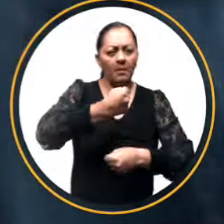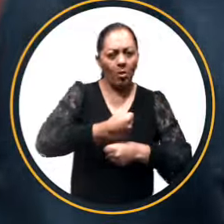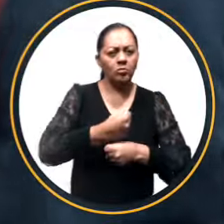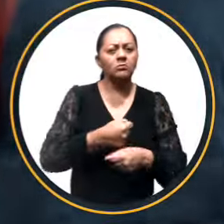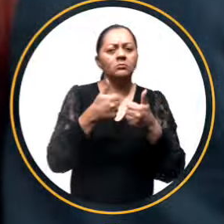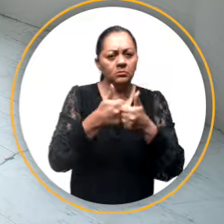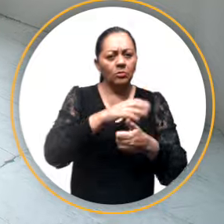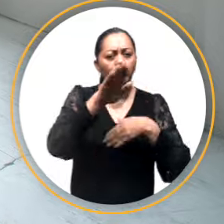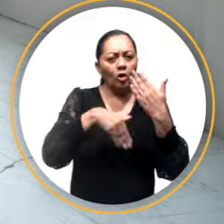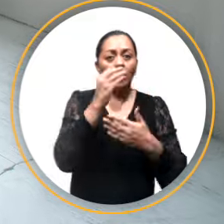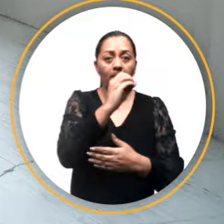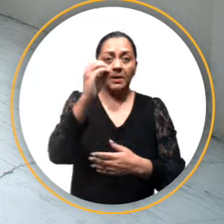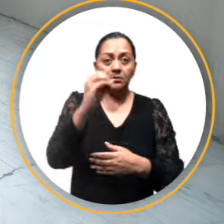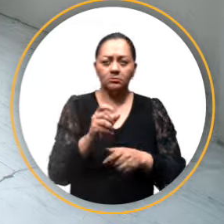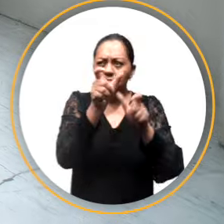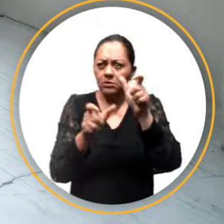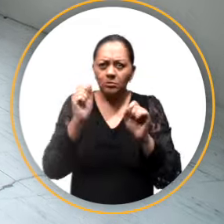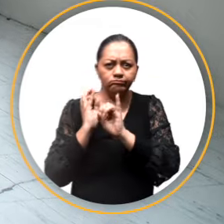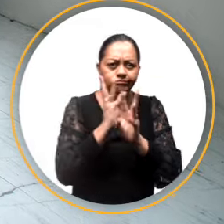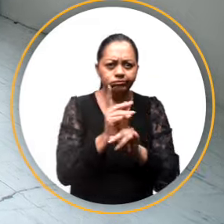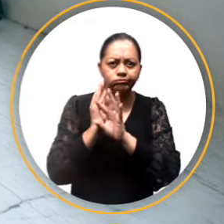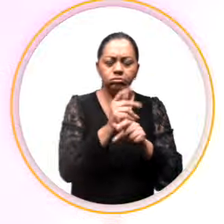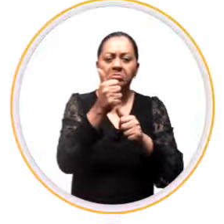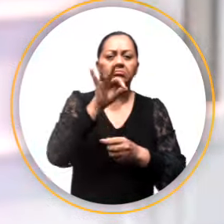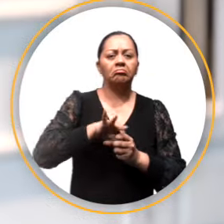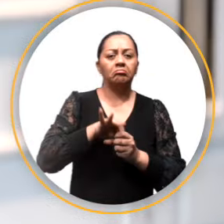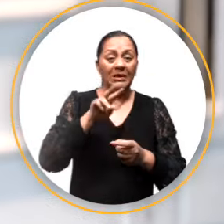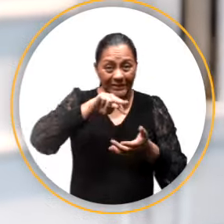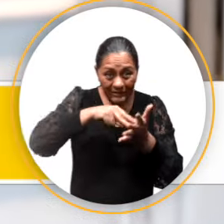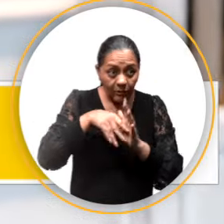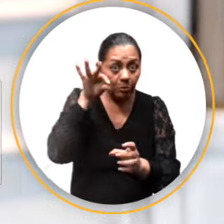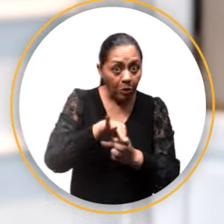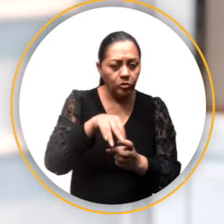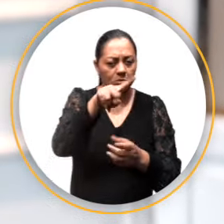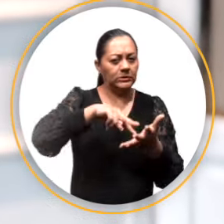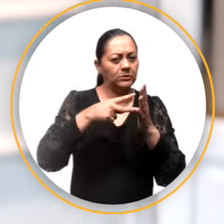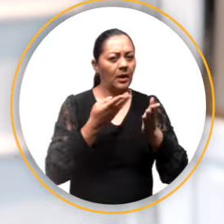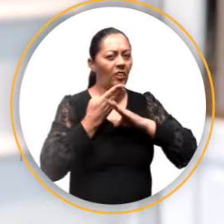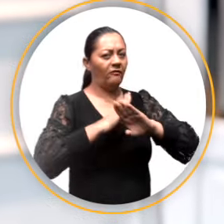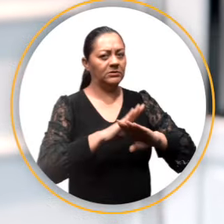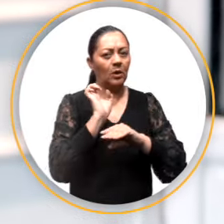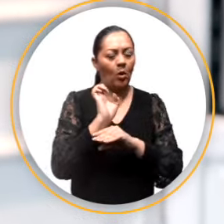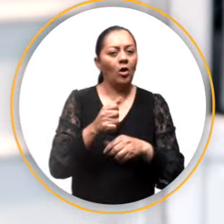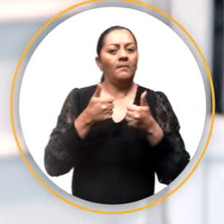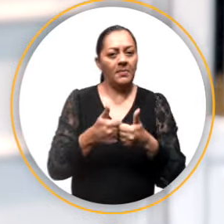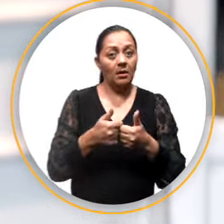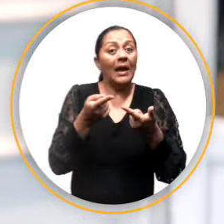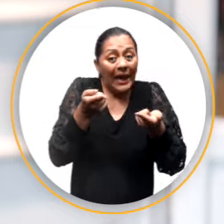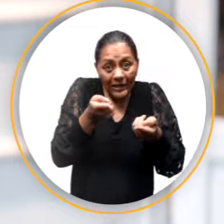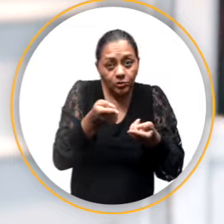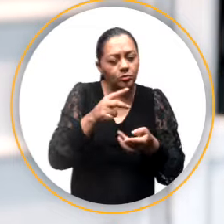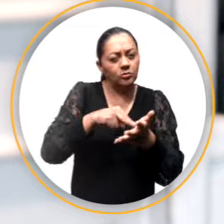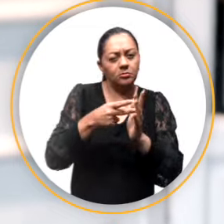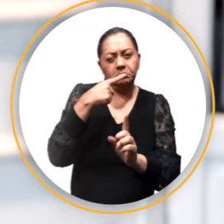un gran porcentaje de gente que concluyó a votar, a defender al país, a Ecuador, lo cual